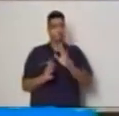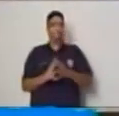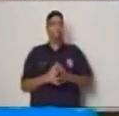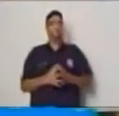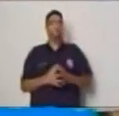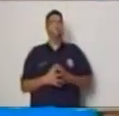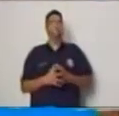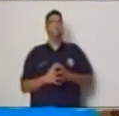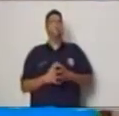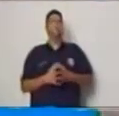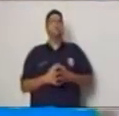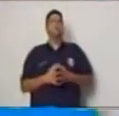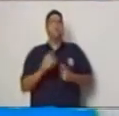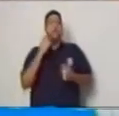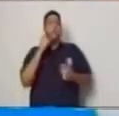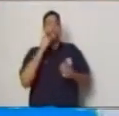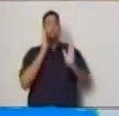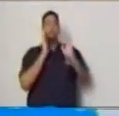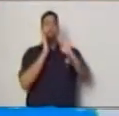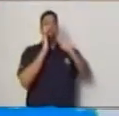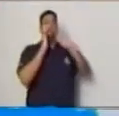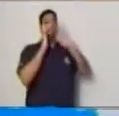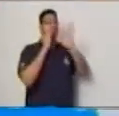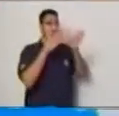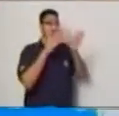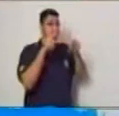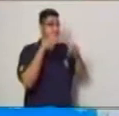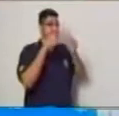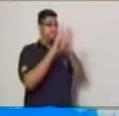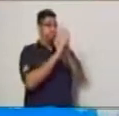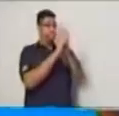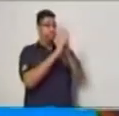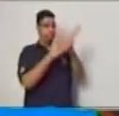prestando atención al ejemplo que está acá